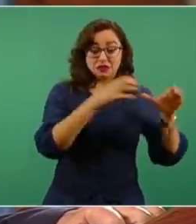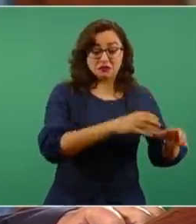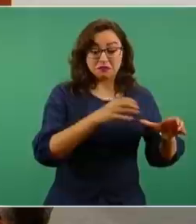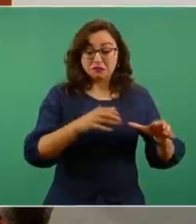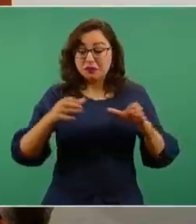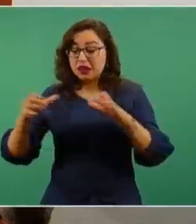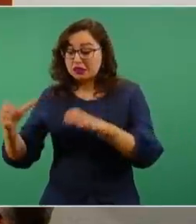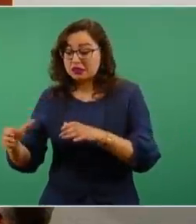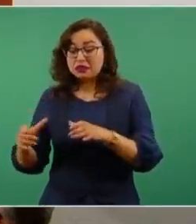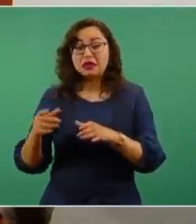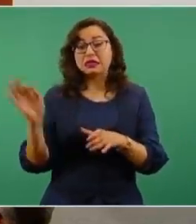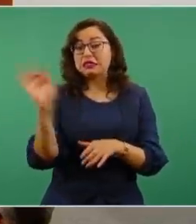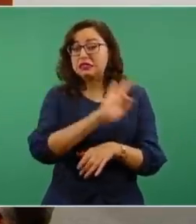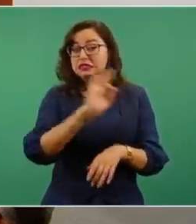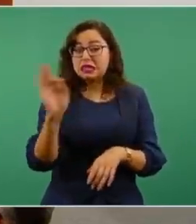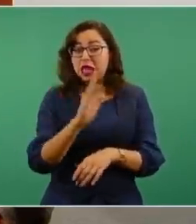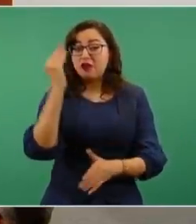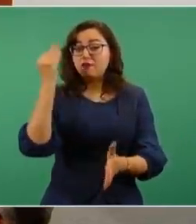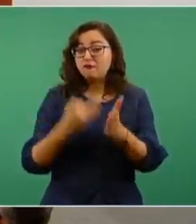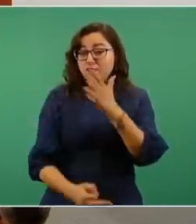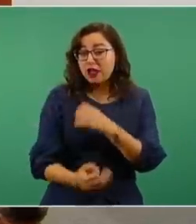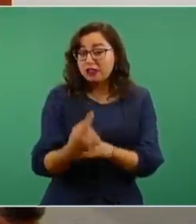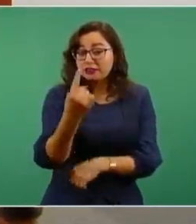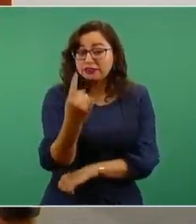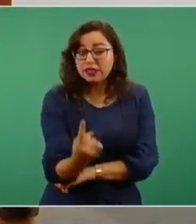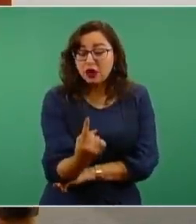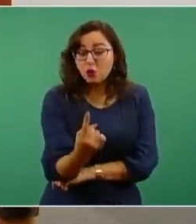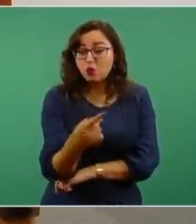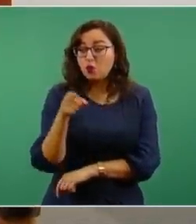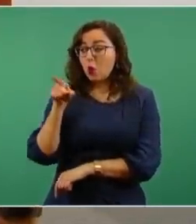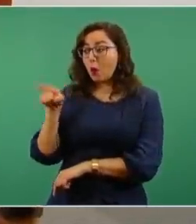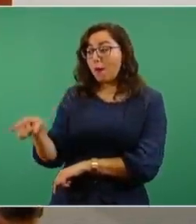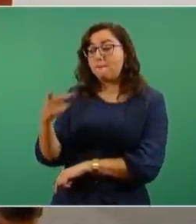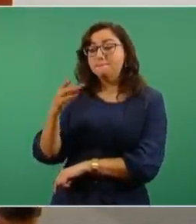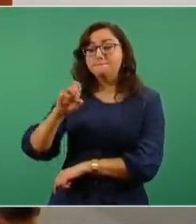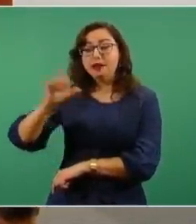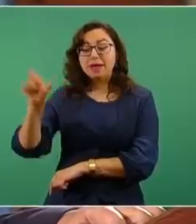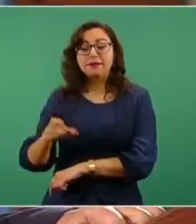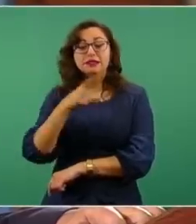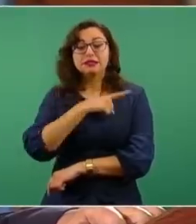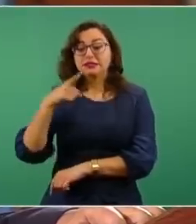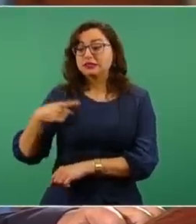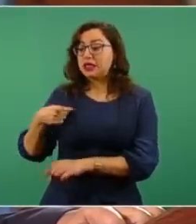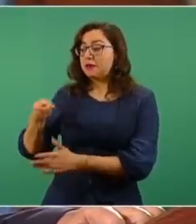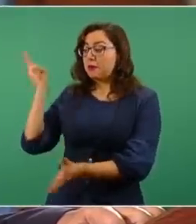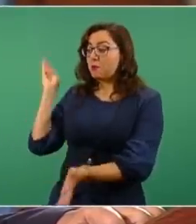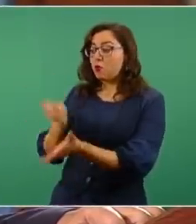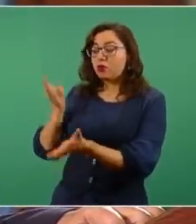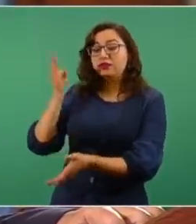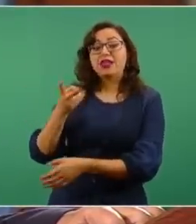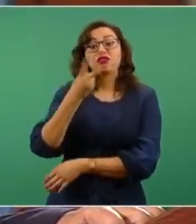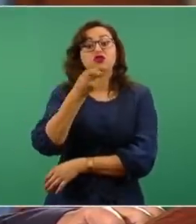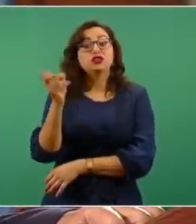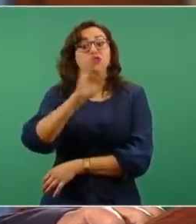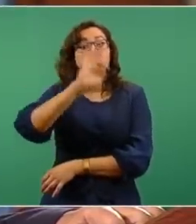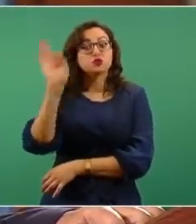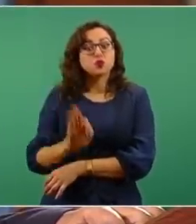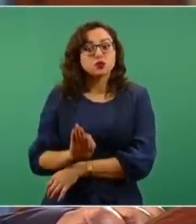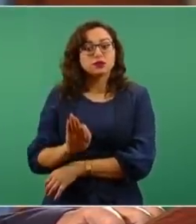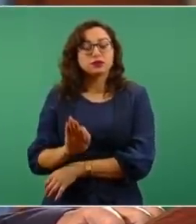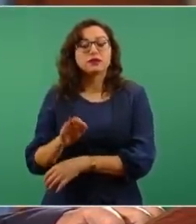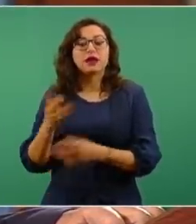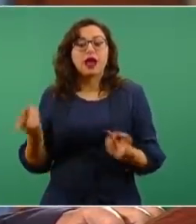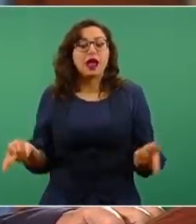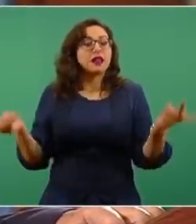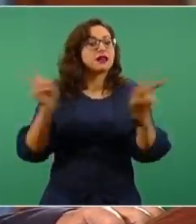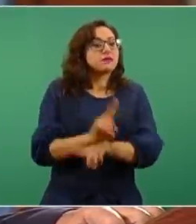pagar 200 por ciento de penalización. En cambio, la empresa Odebrecht Braskem, sólo